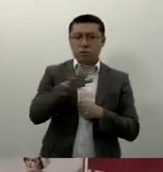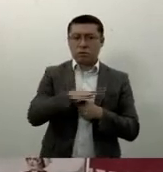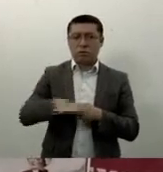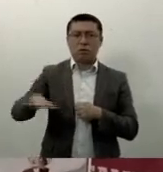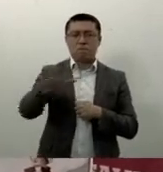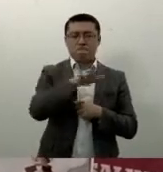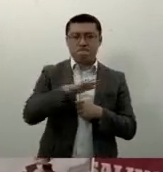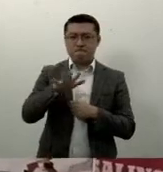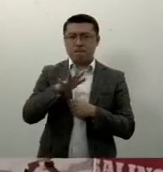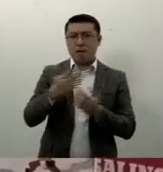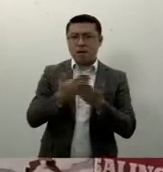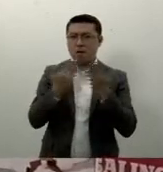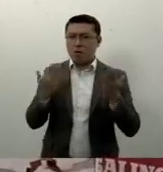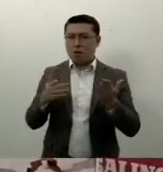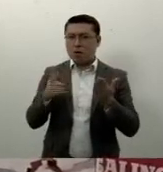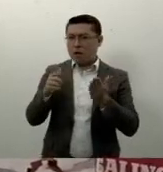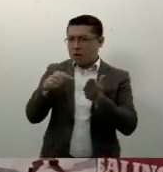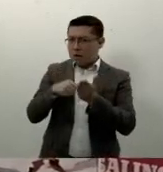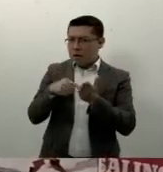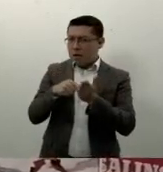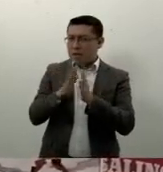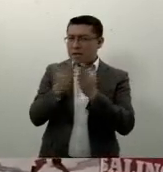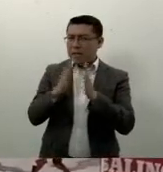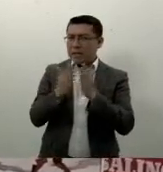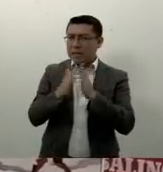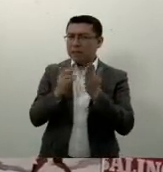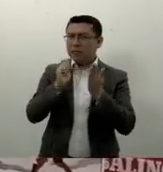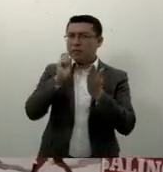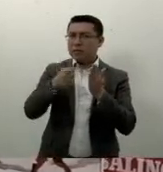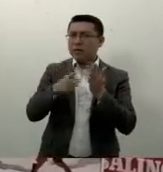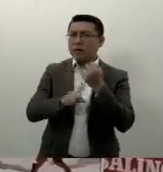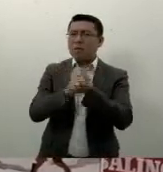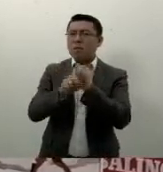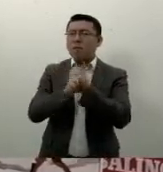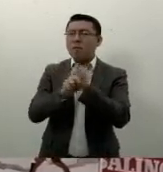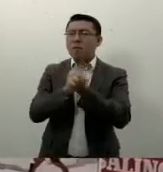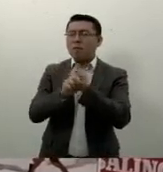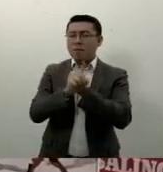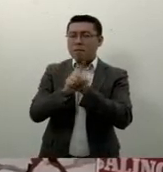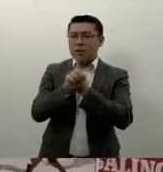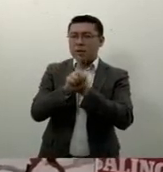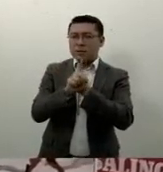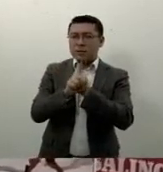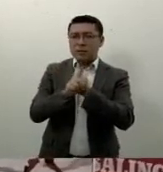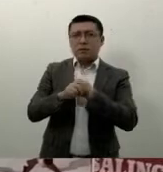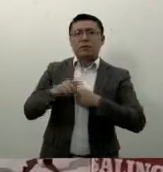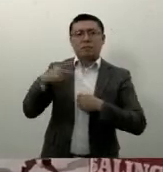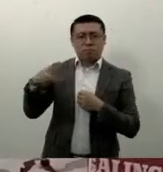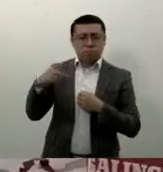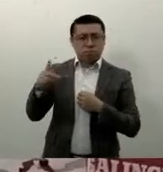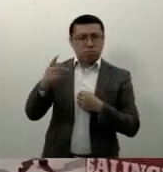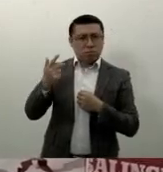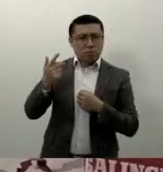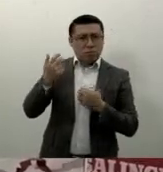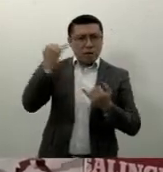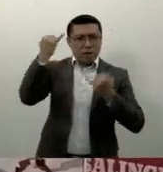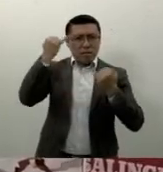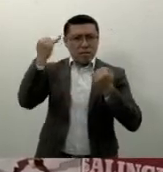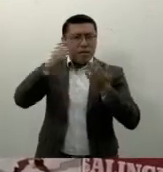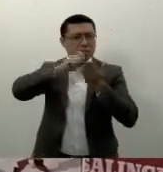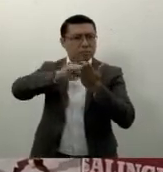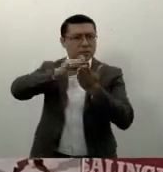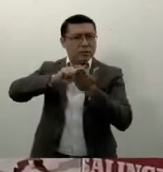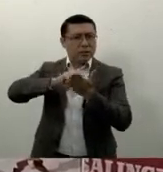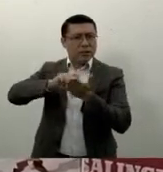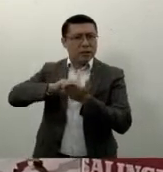novela aflora un problema que cruzará en lo sucesivo toda su literatura, la reflexión sobre